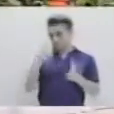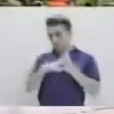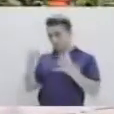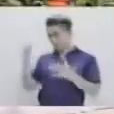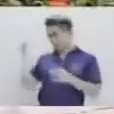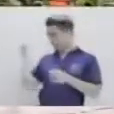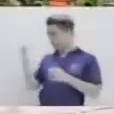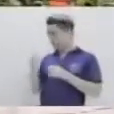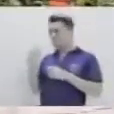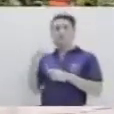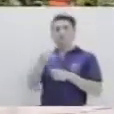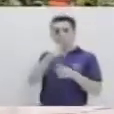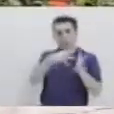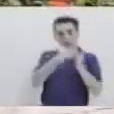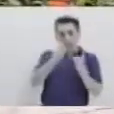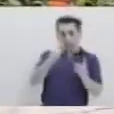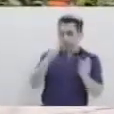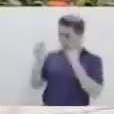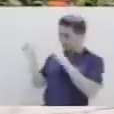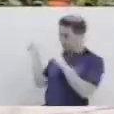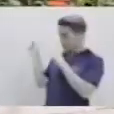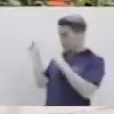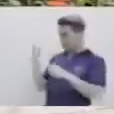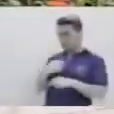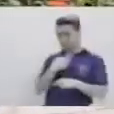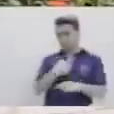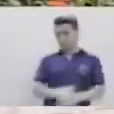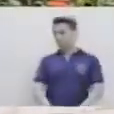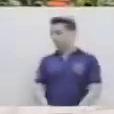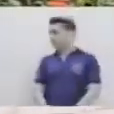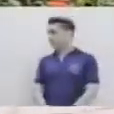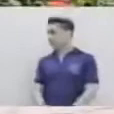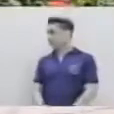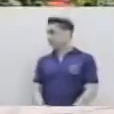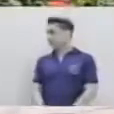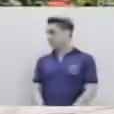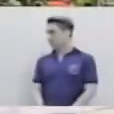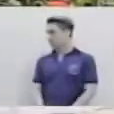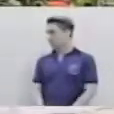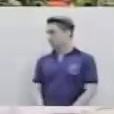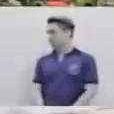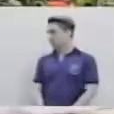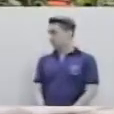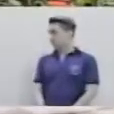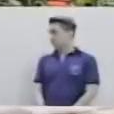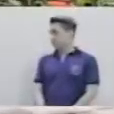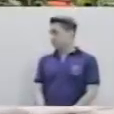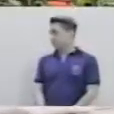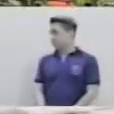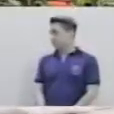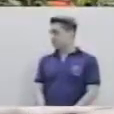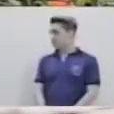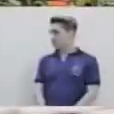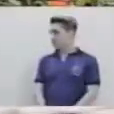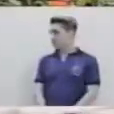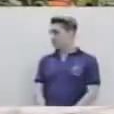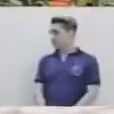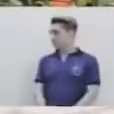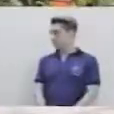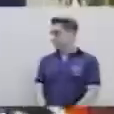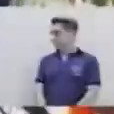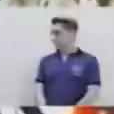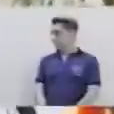para que se detenga. Entonces, recuérdense. Usted, señor conductor, por favor, deténgase. Muy bien. Muy